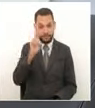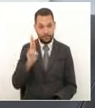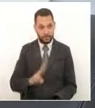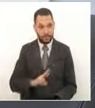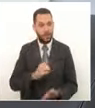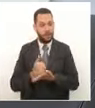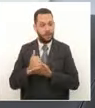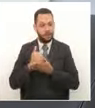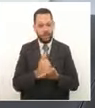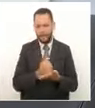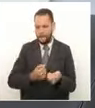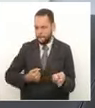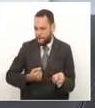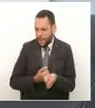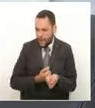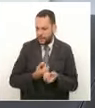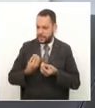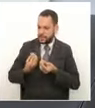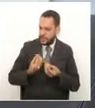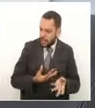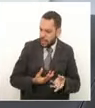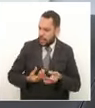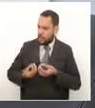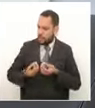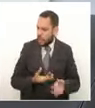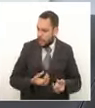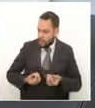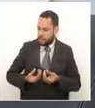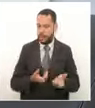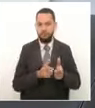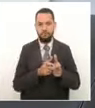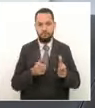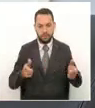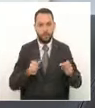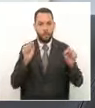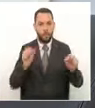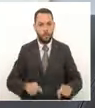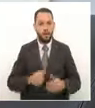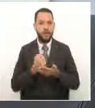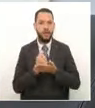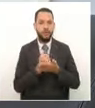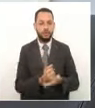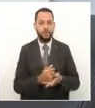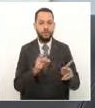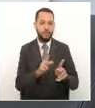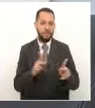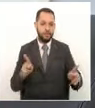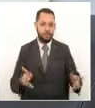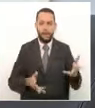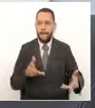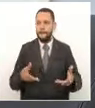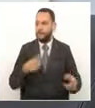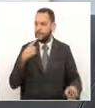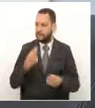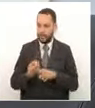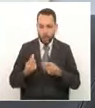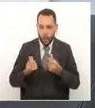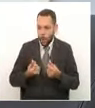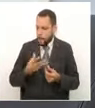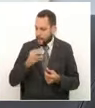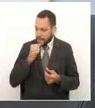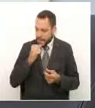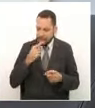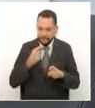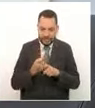o aumentar mejor la cobertura que en materia de seguridad alimentaria ha venido él brindando a todos los risaraldenses y superar